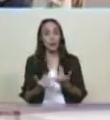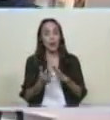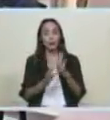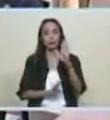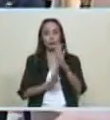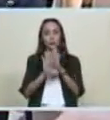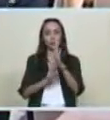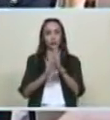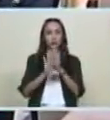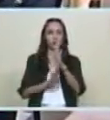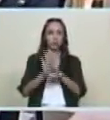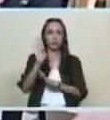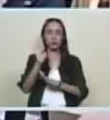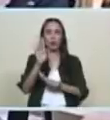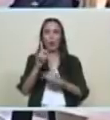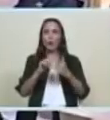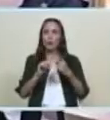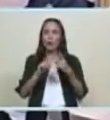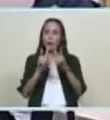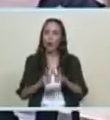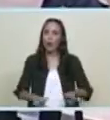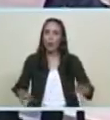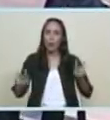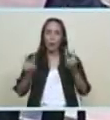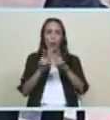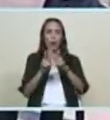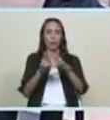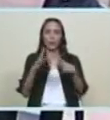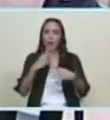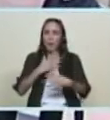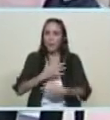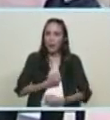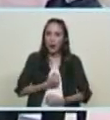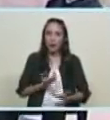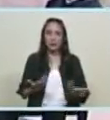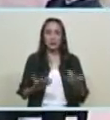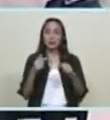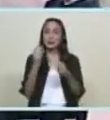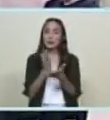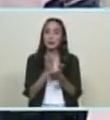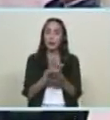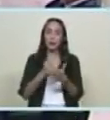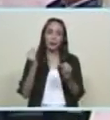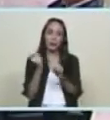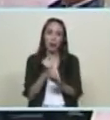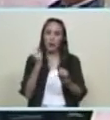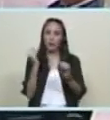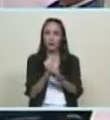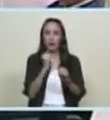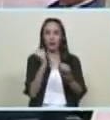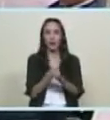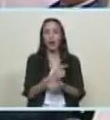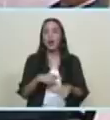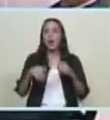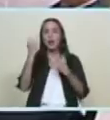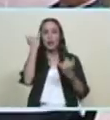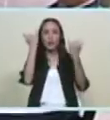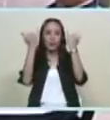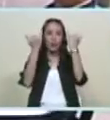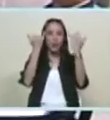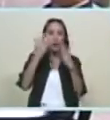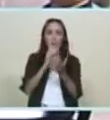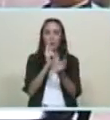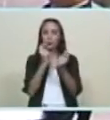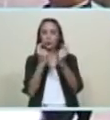gente que renueva su esperanza permanentemente en el trabajo en los sueños vamos renovando